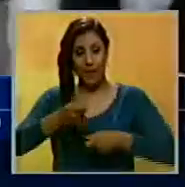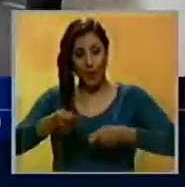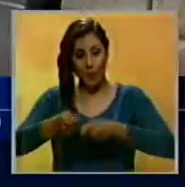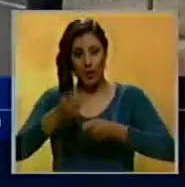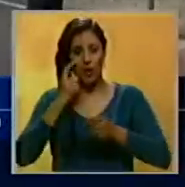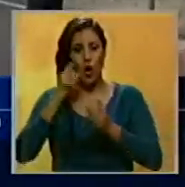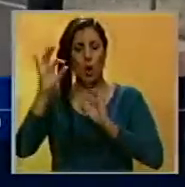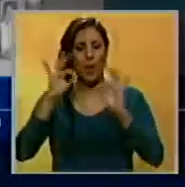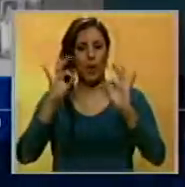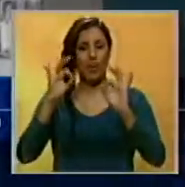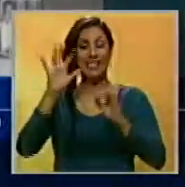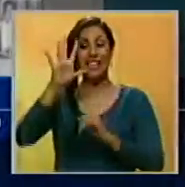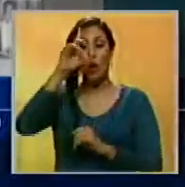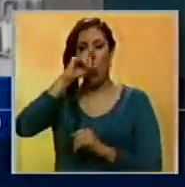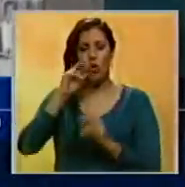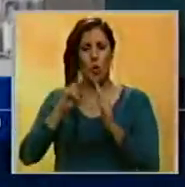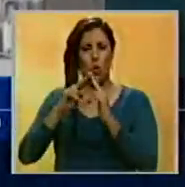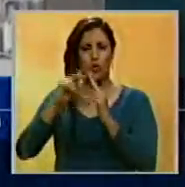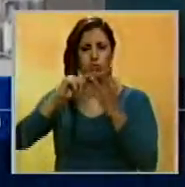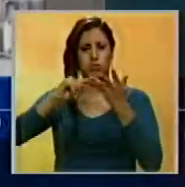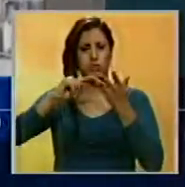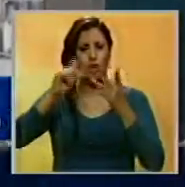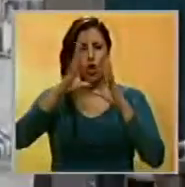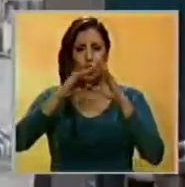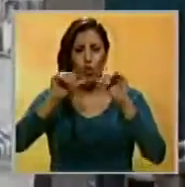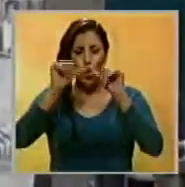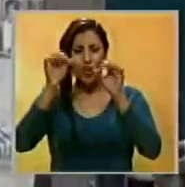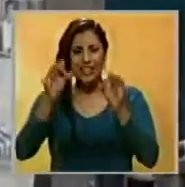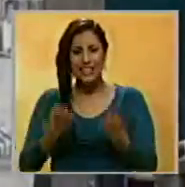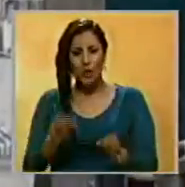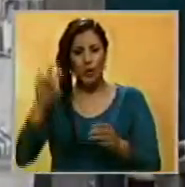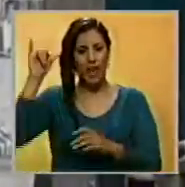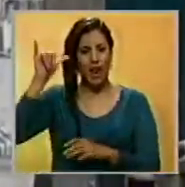permitió al yihadista conocer detalles del sistema de seguridad del aeropuerto.